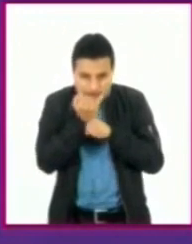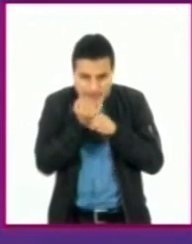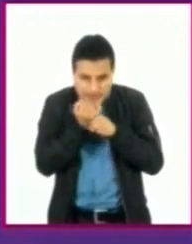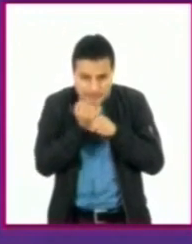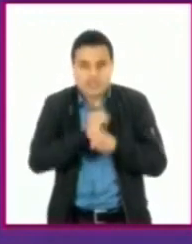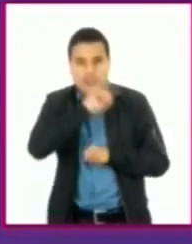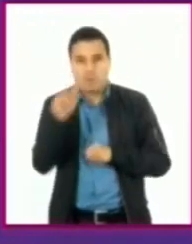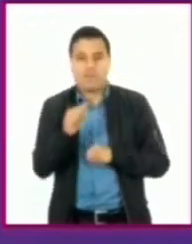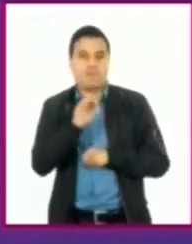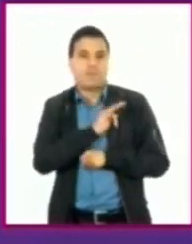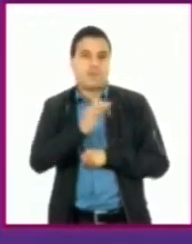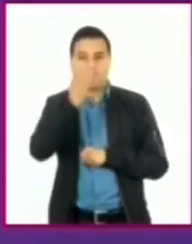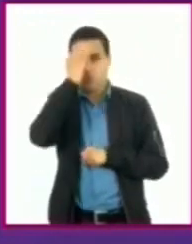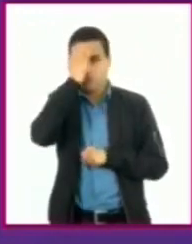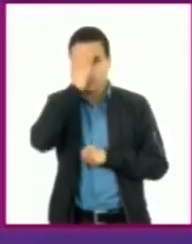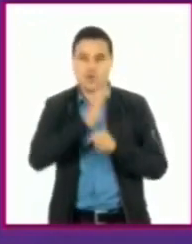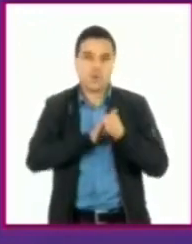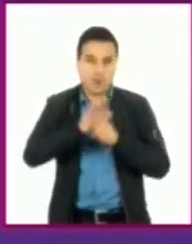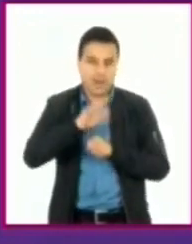del paciente.